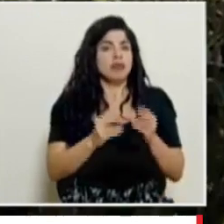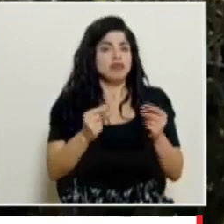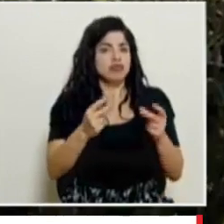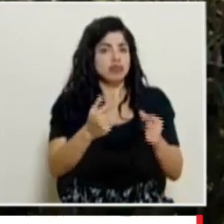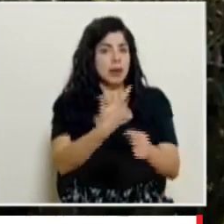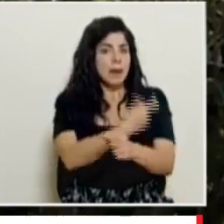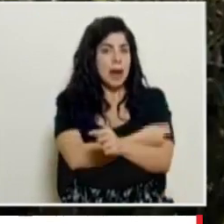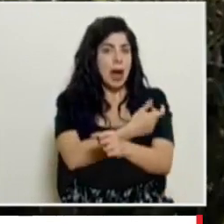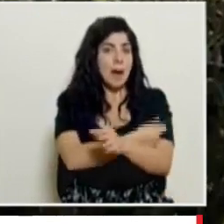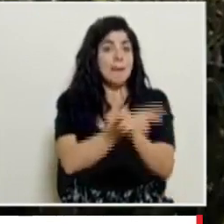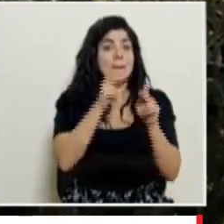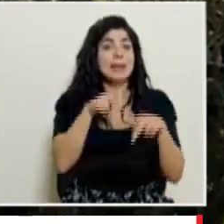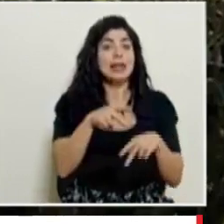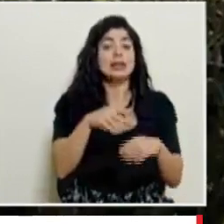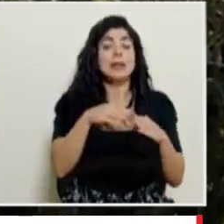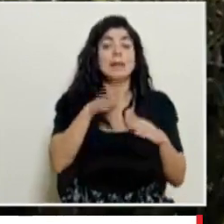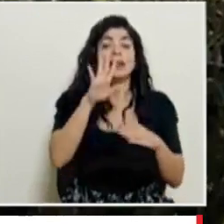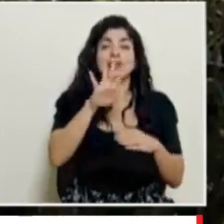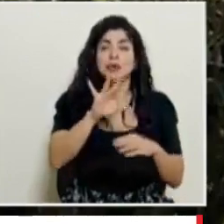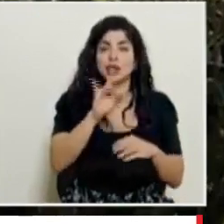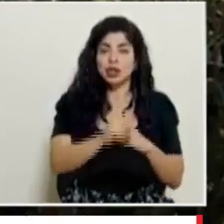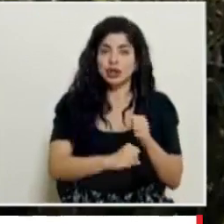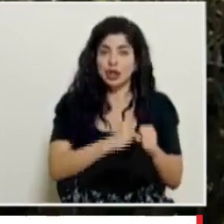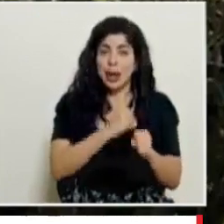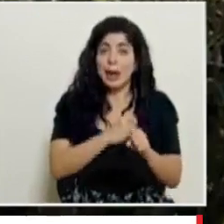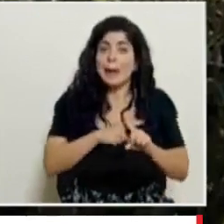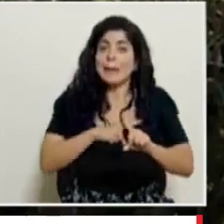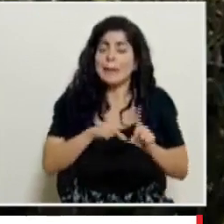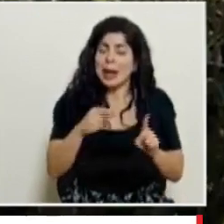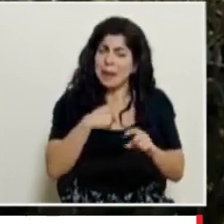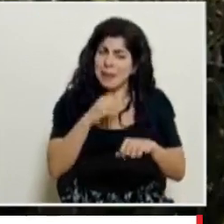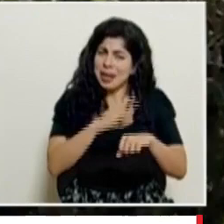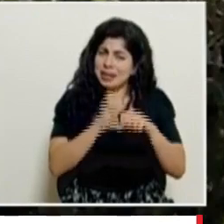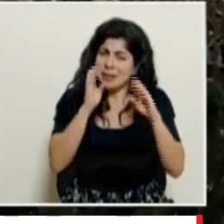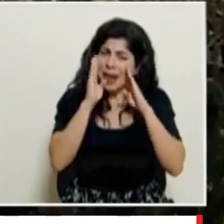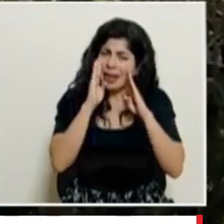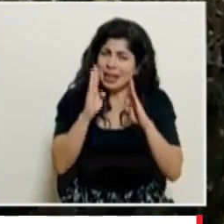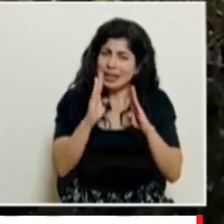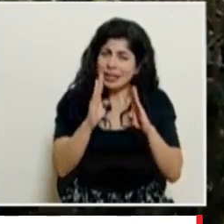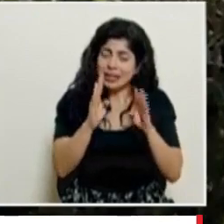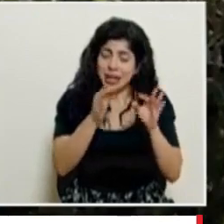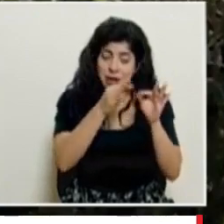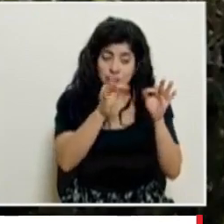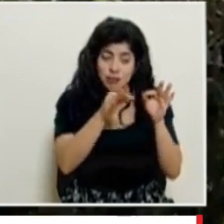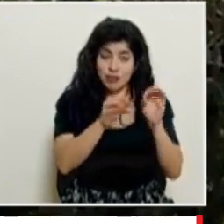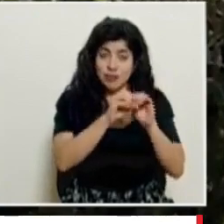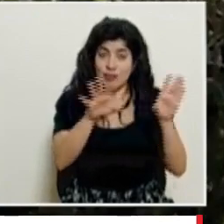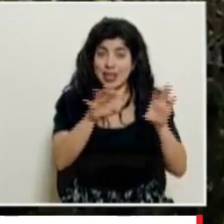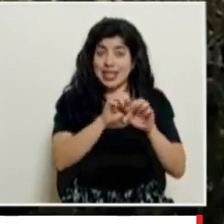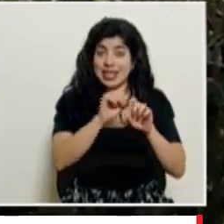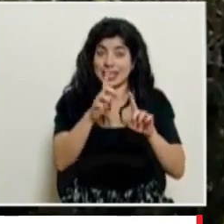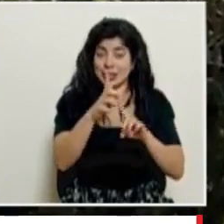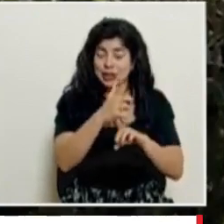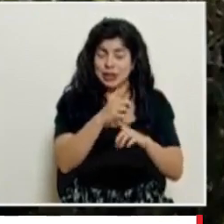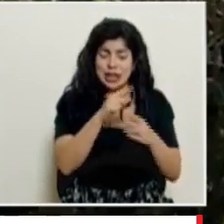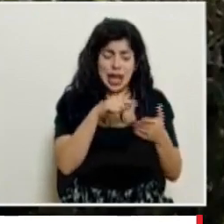proceso para personas mayores de 58 años pero me llamó la atención de que en el mensaje que postean en redes sociales